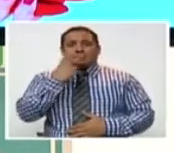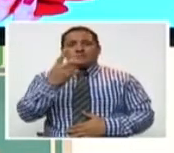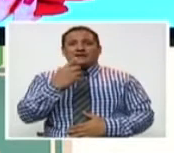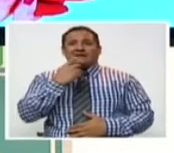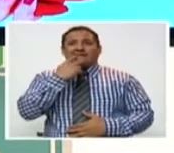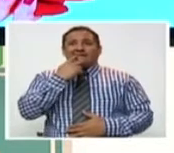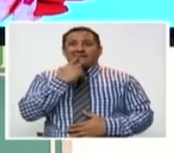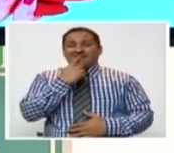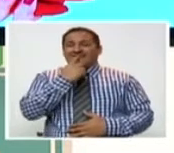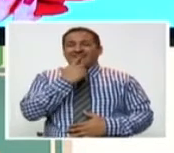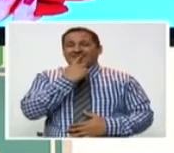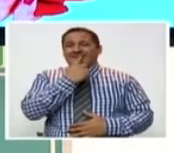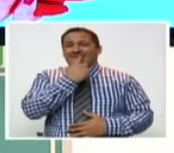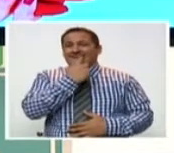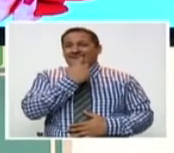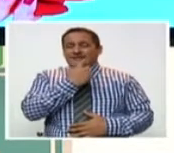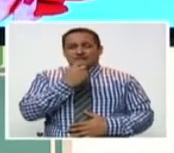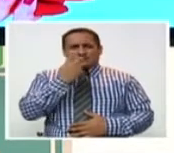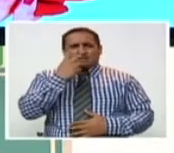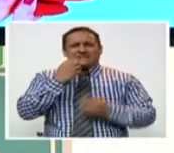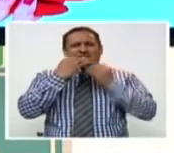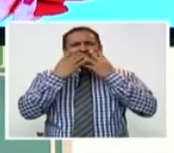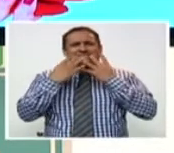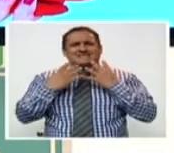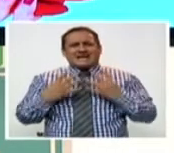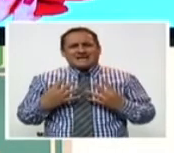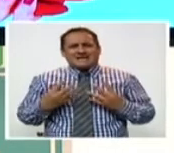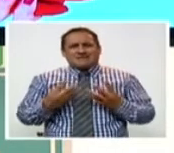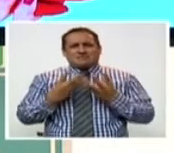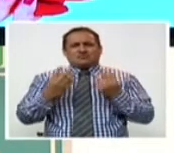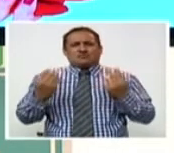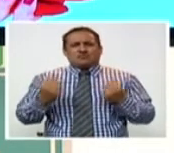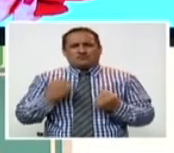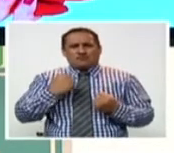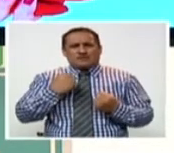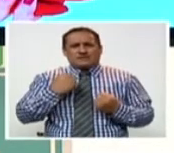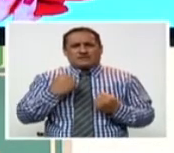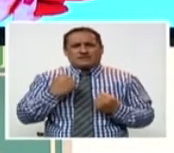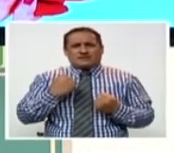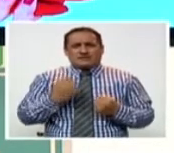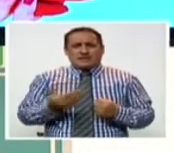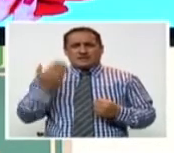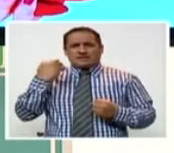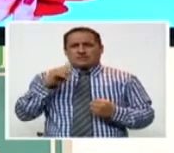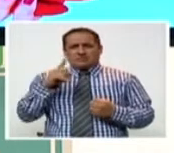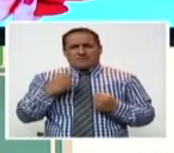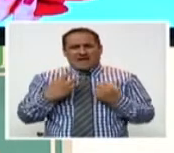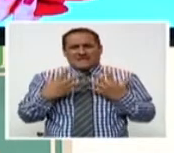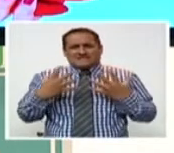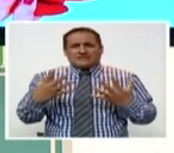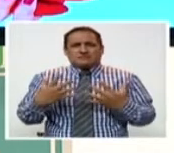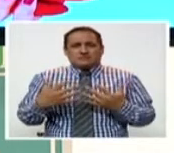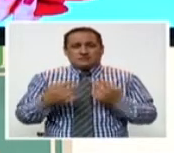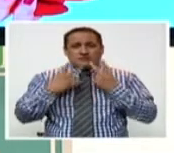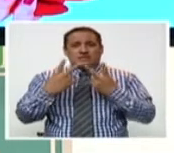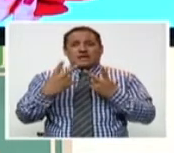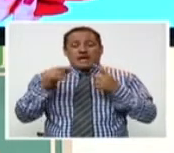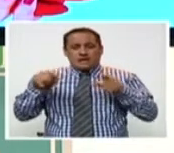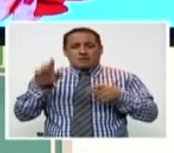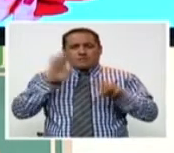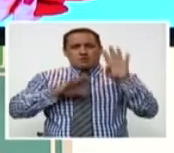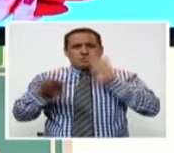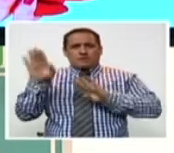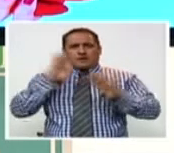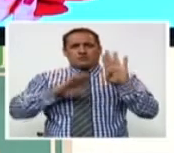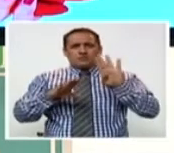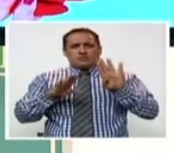los brotes dentarios, ¿no? Se nota un sangrado un poquito más amplio a lo esperado. Y entonces esos son los signos